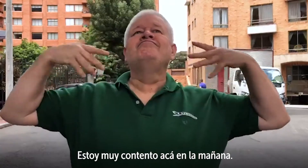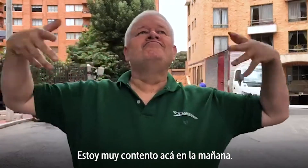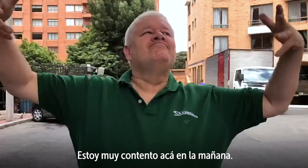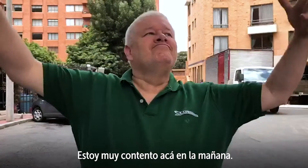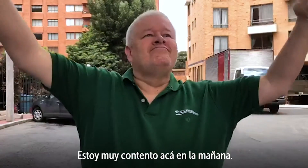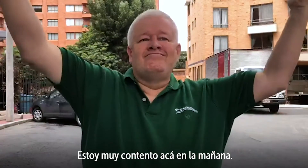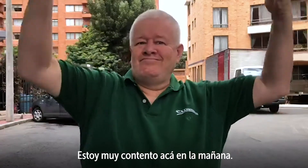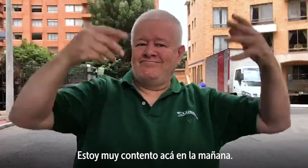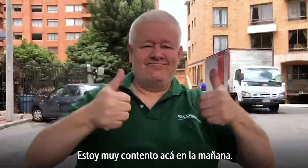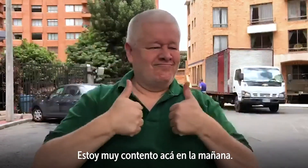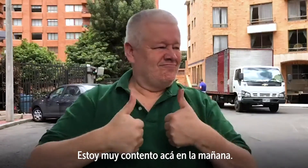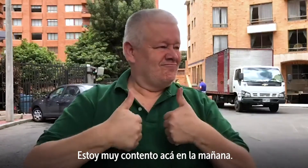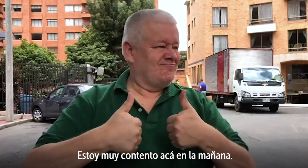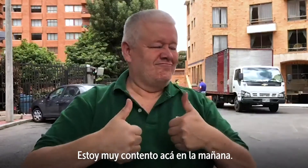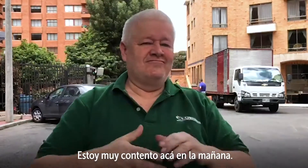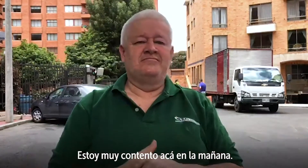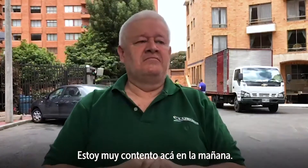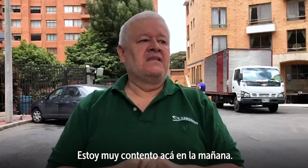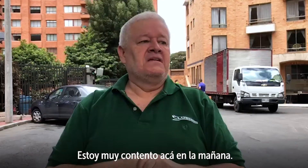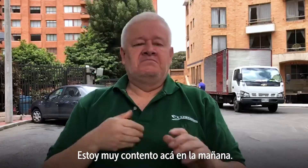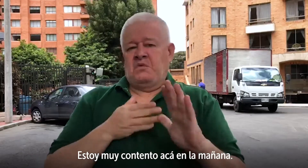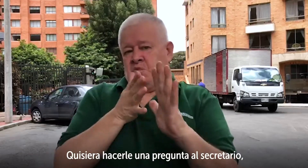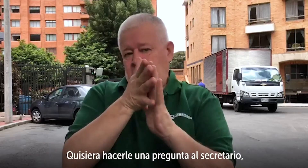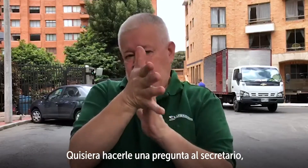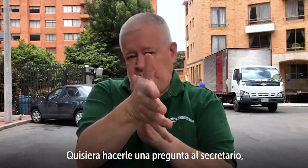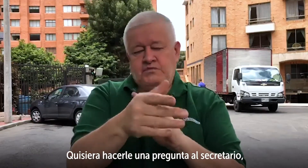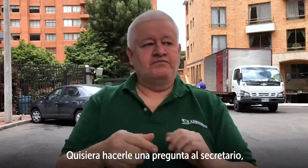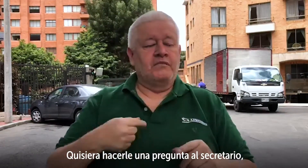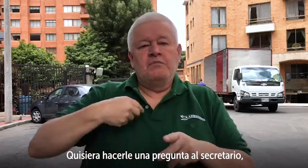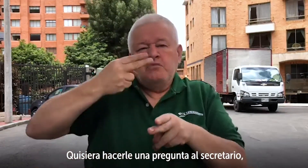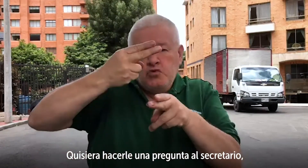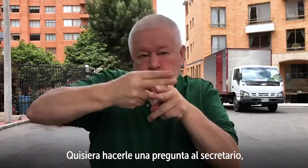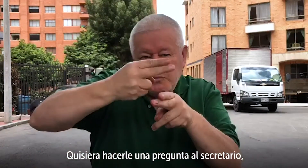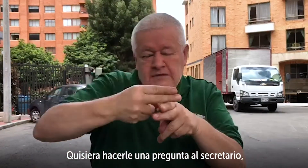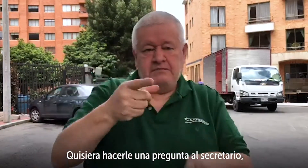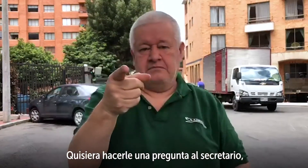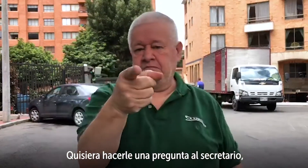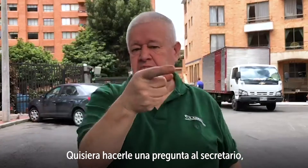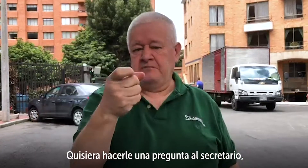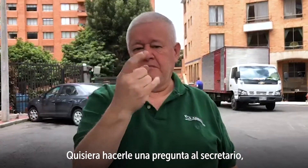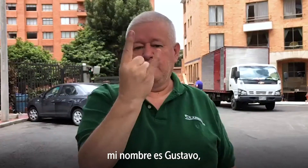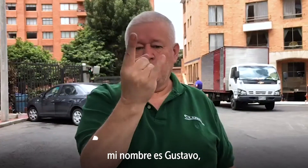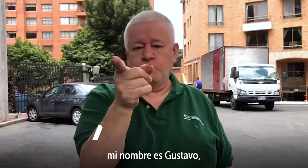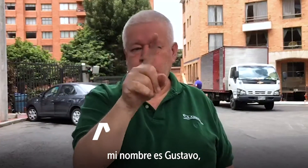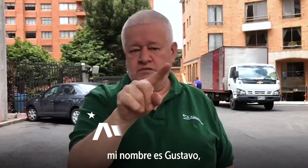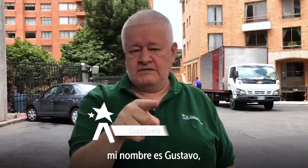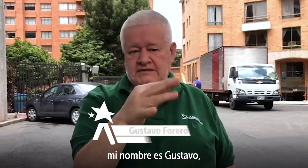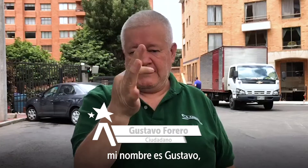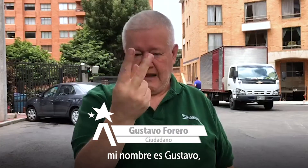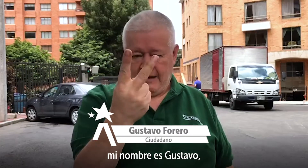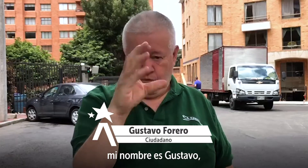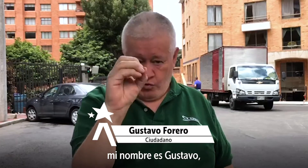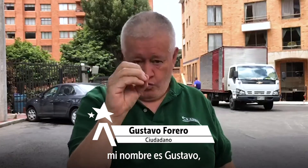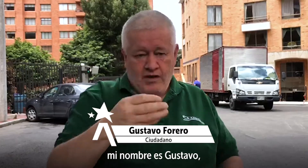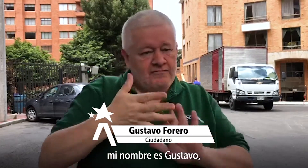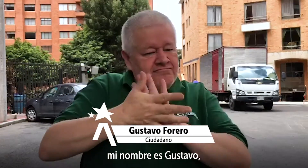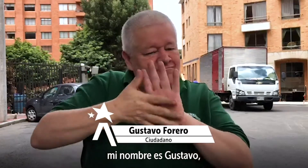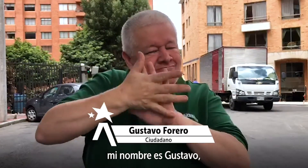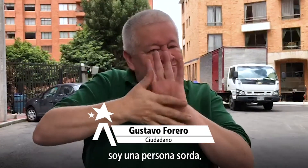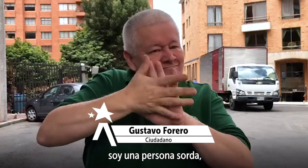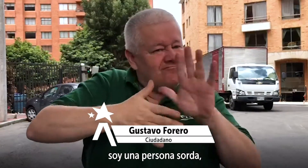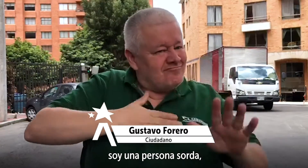Estoy muy contento acá en la mañana. Quisiera hacerle una pregunta al secretario. Mi nombre es Gustavo.